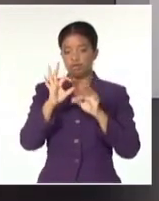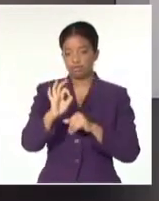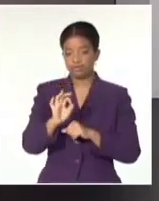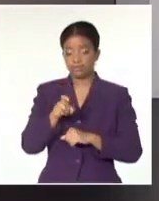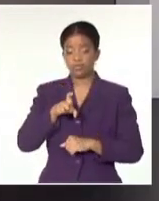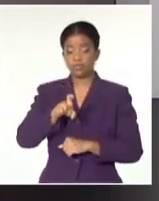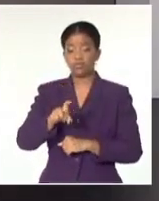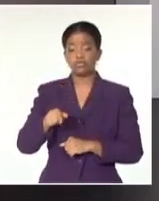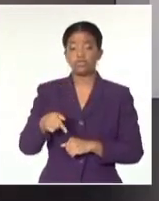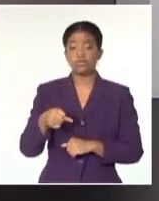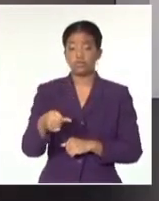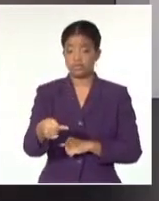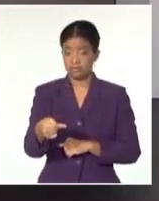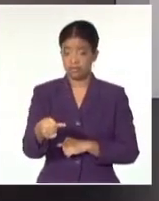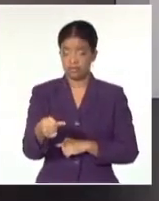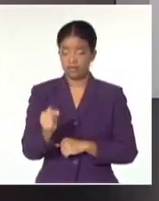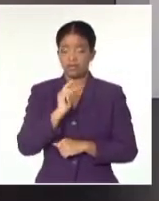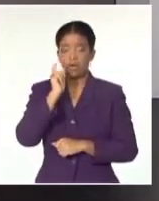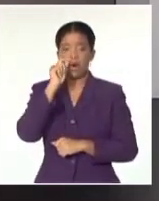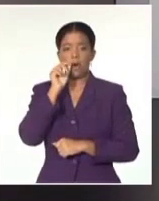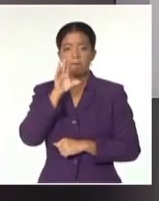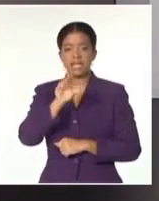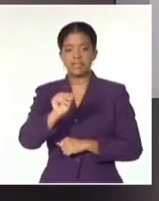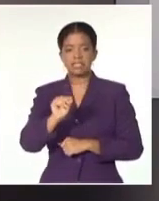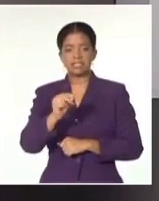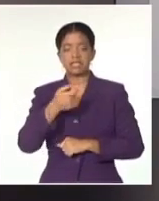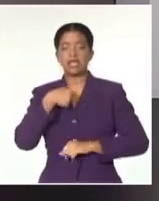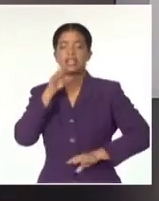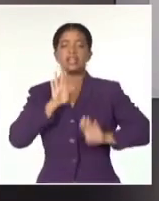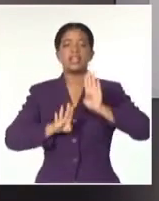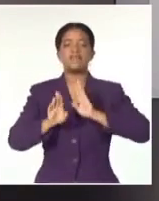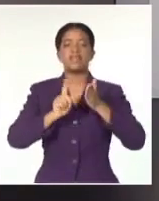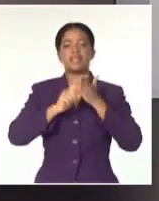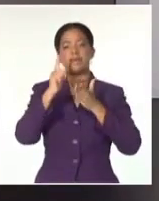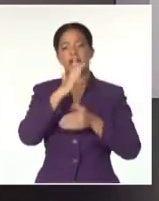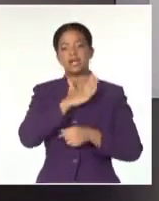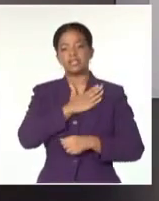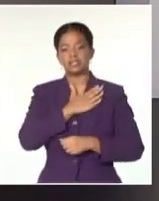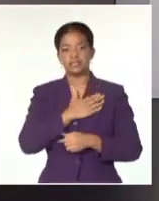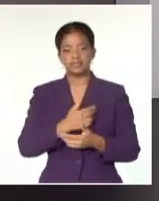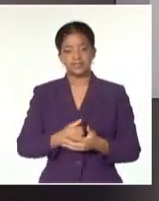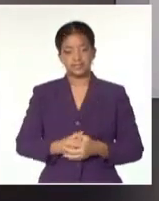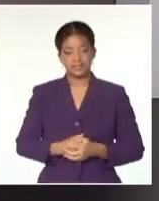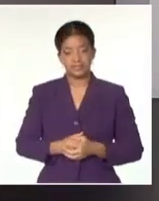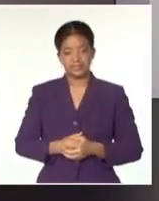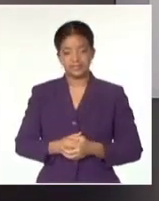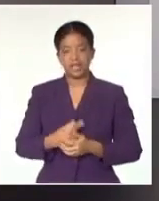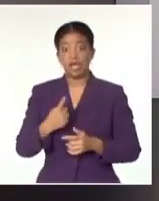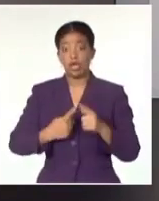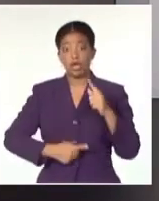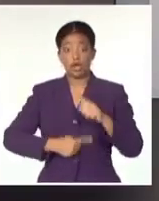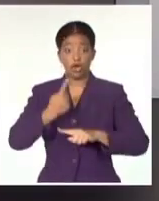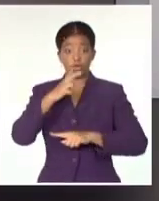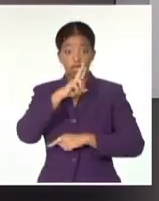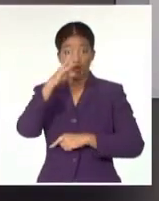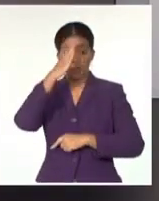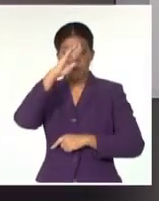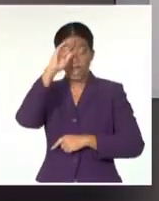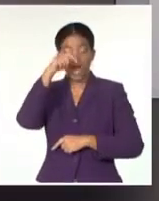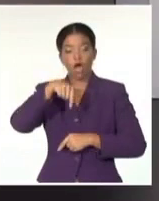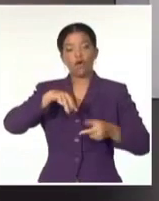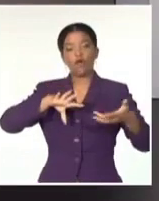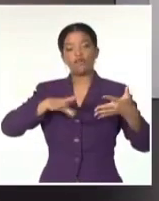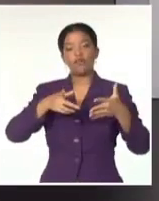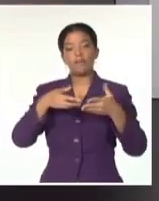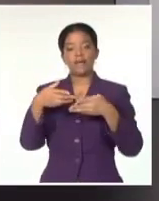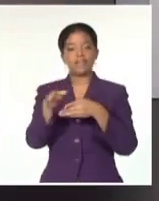Fernández Magriña afirmó ser un pacifista. Claro, derrocar a la revolución cubana, pero ahora por vías pacíficas. ¿Cuál